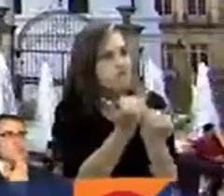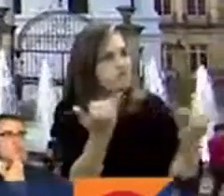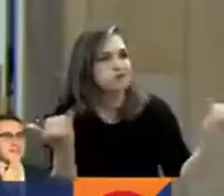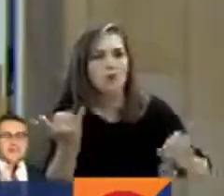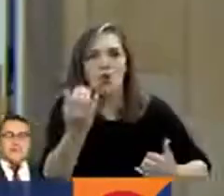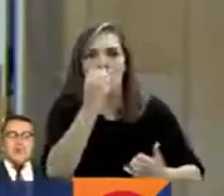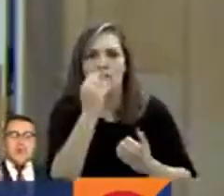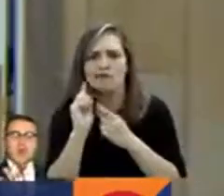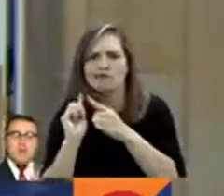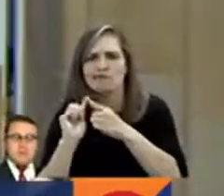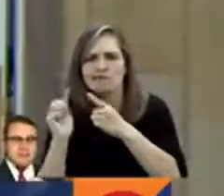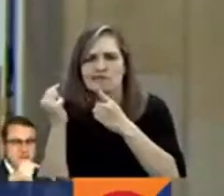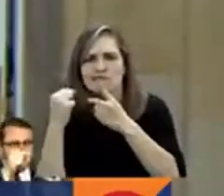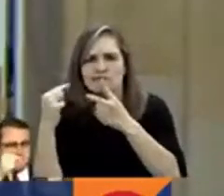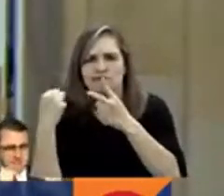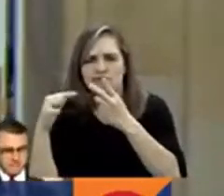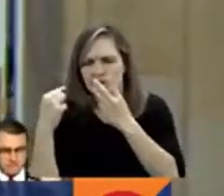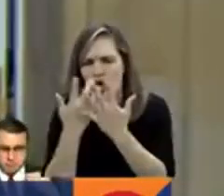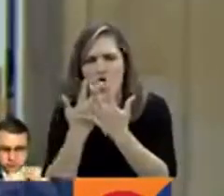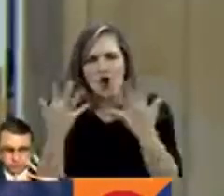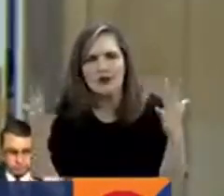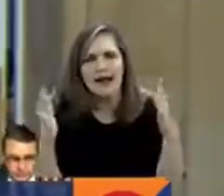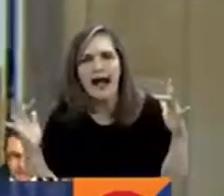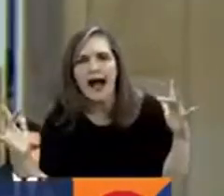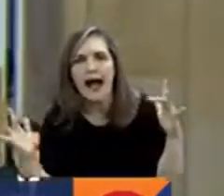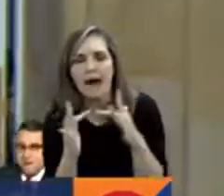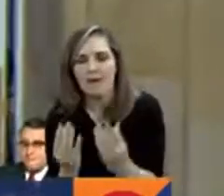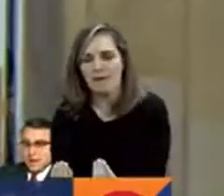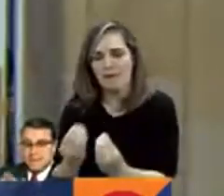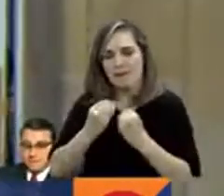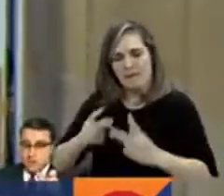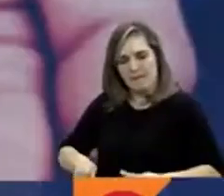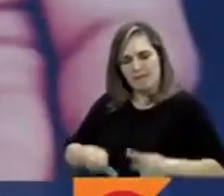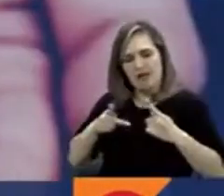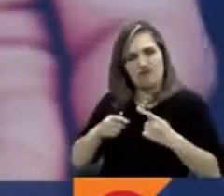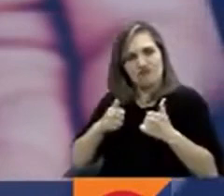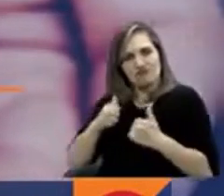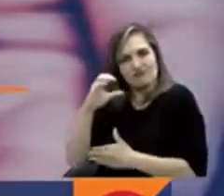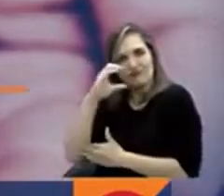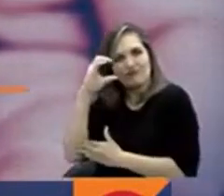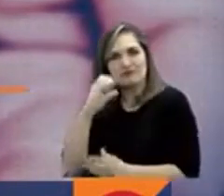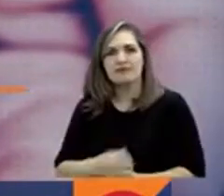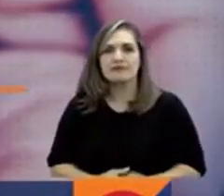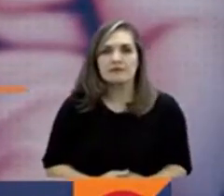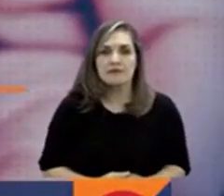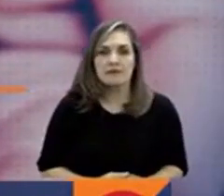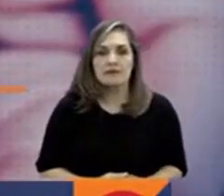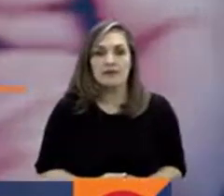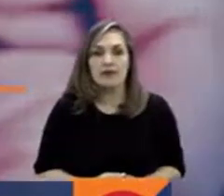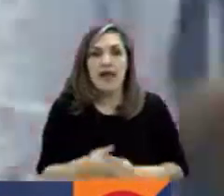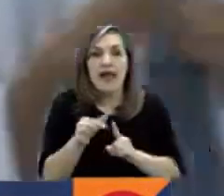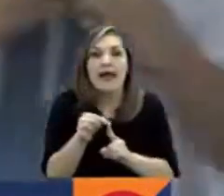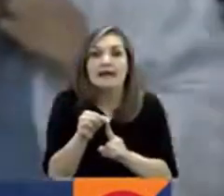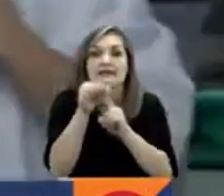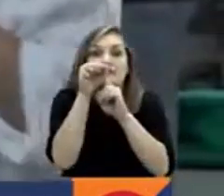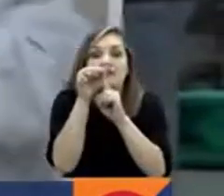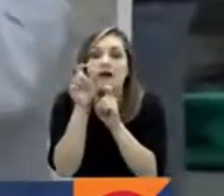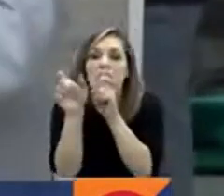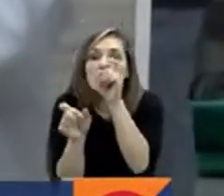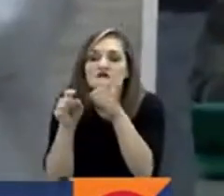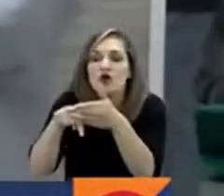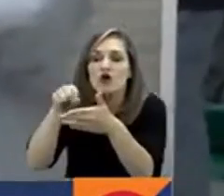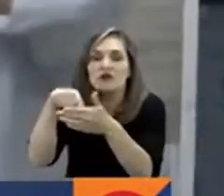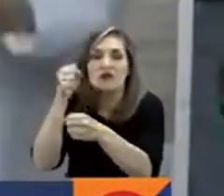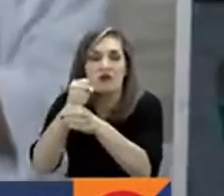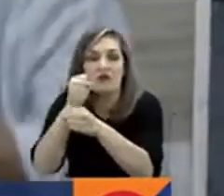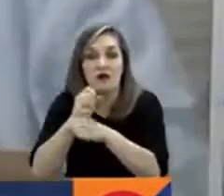todos aquellos elementos que determinan la vida de los colombianos. Régimen especial laboral. El personal